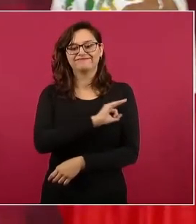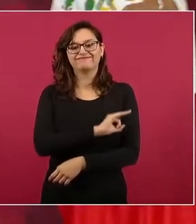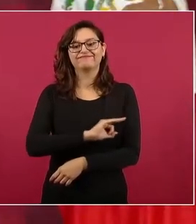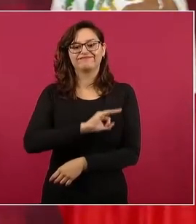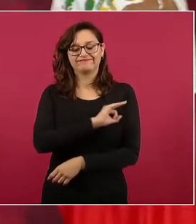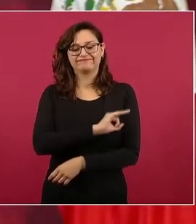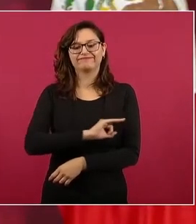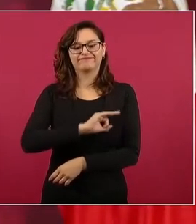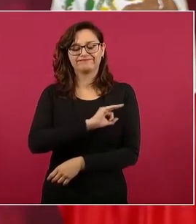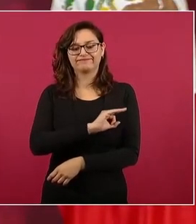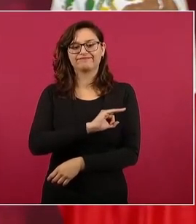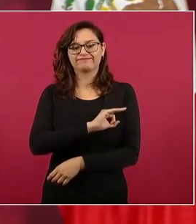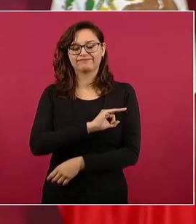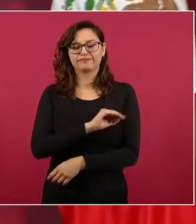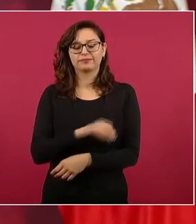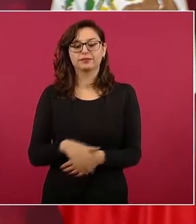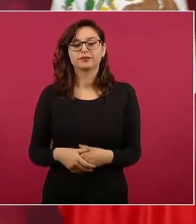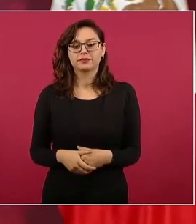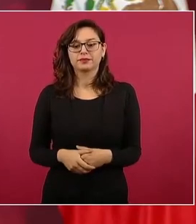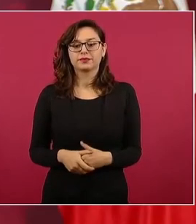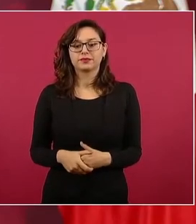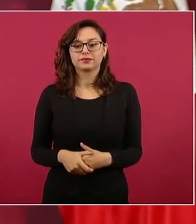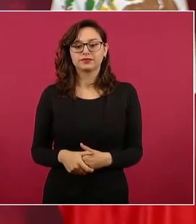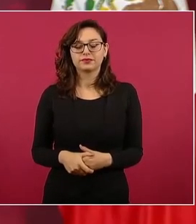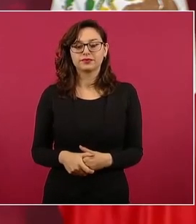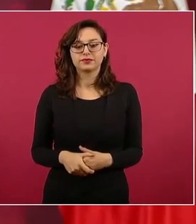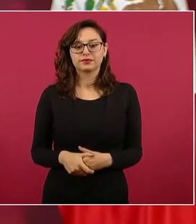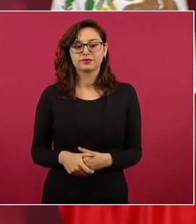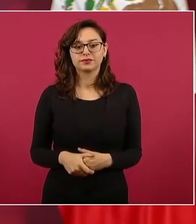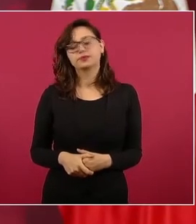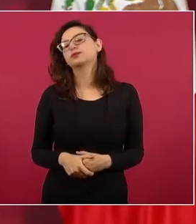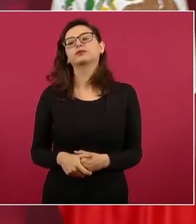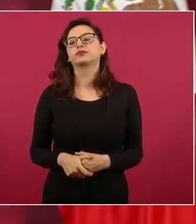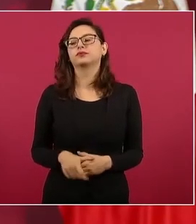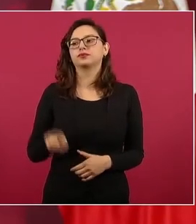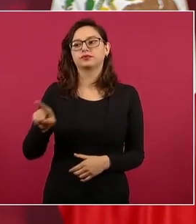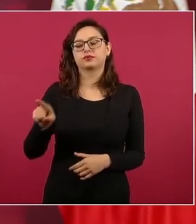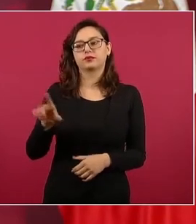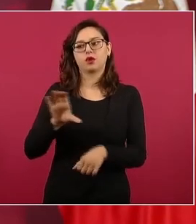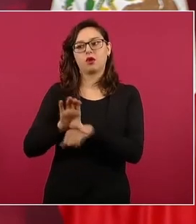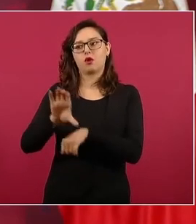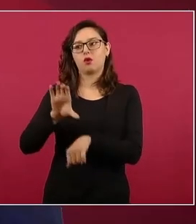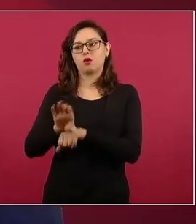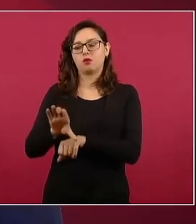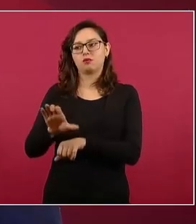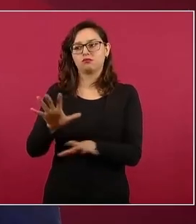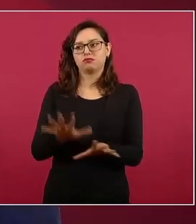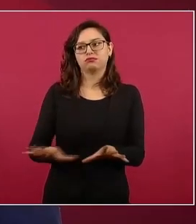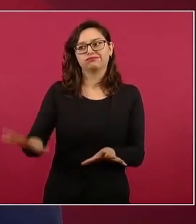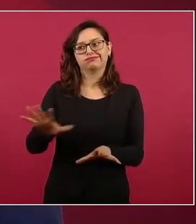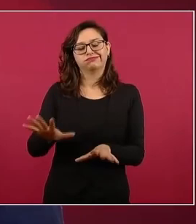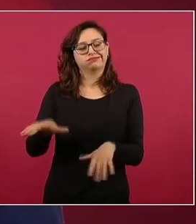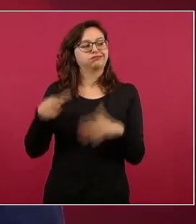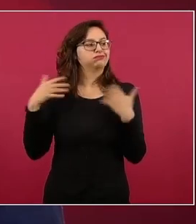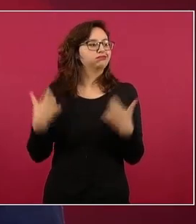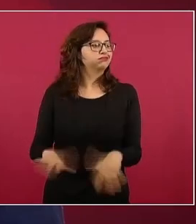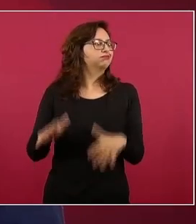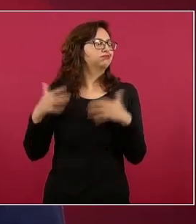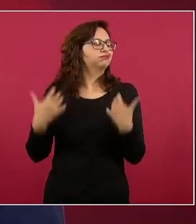por lo que hicieron los colombianos ayer un ejemplo